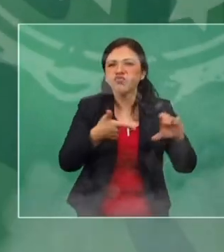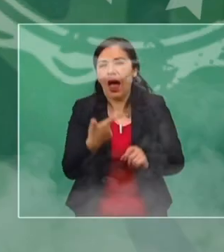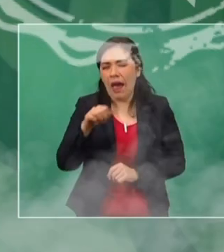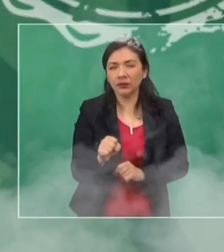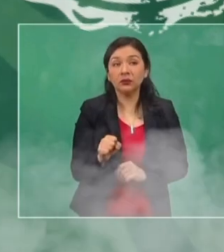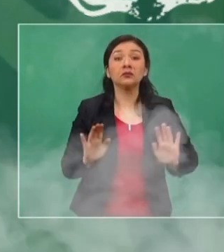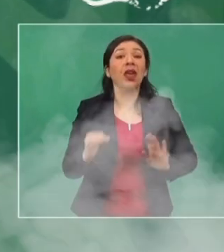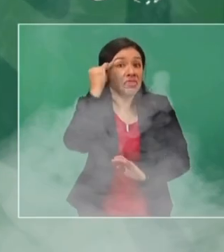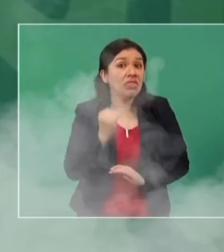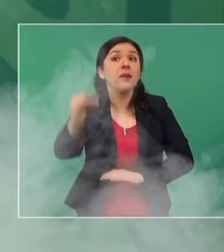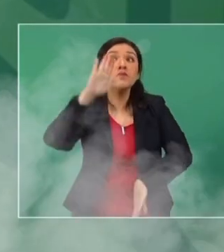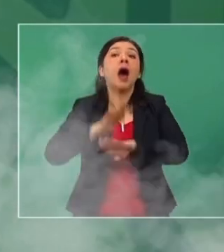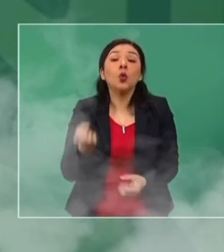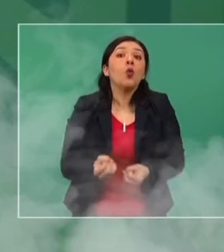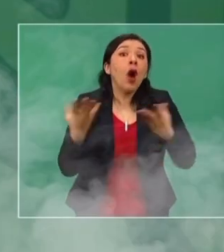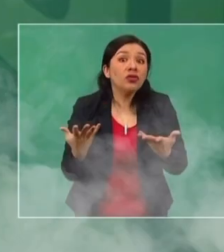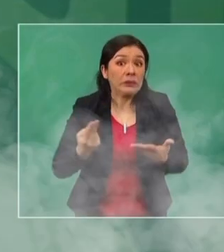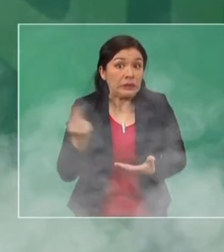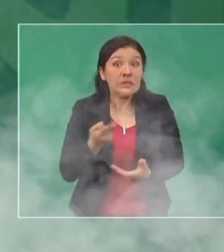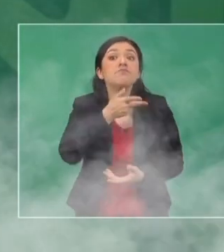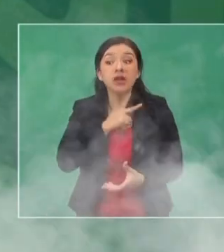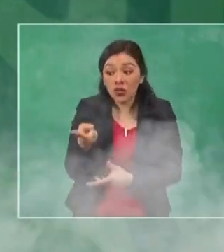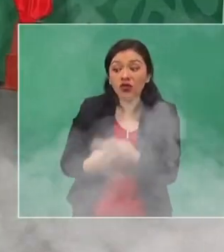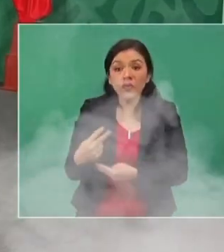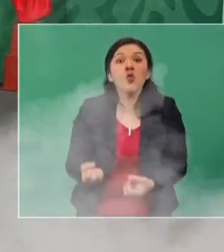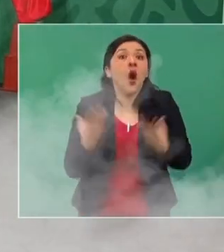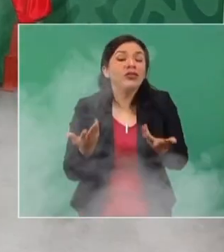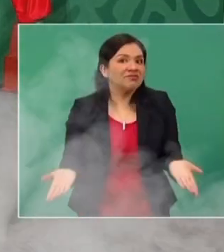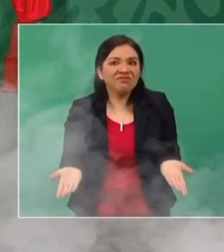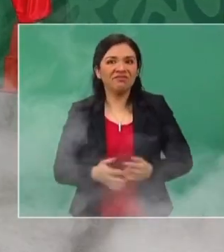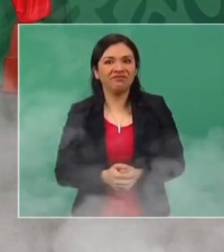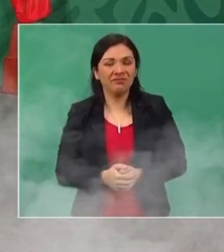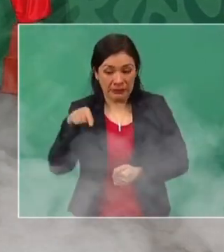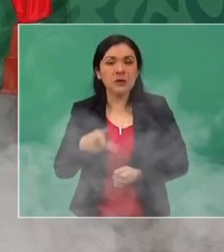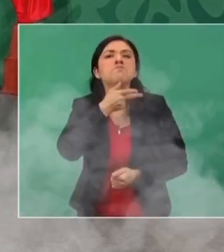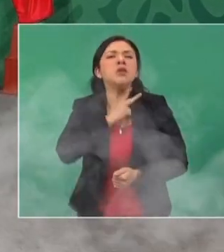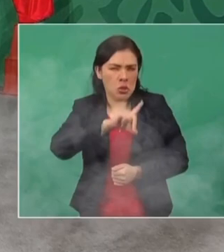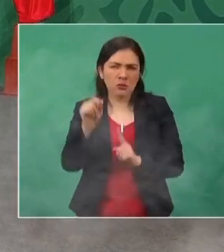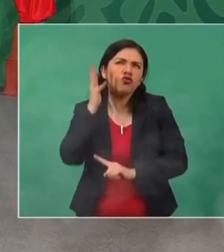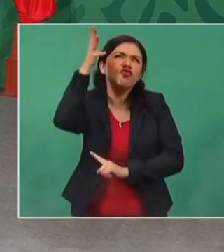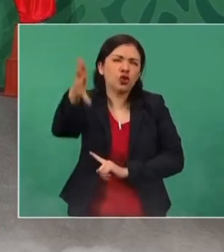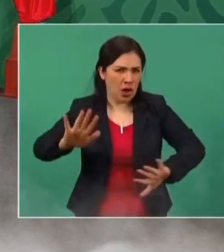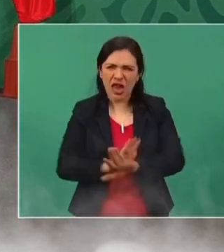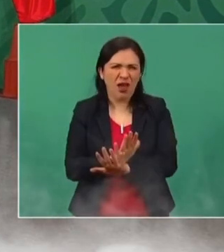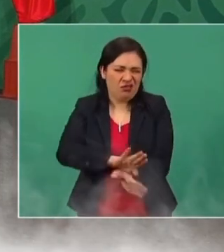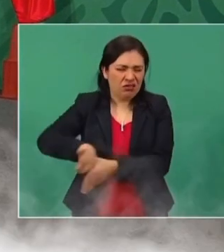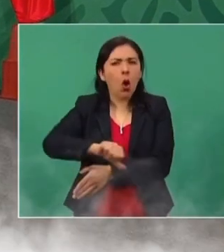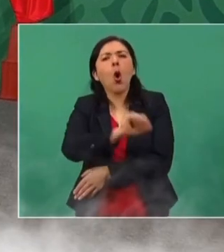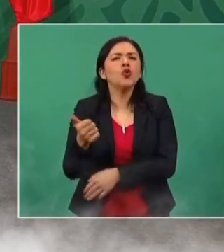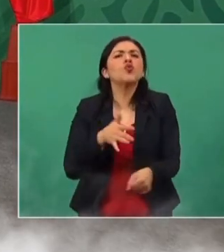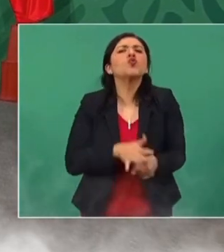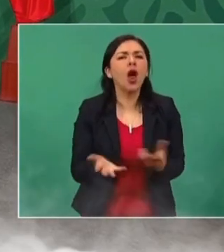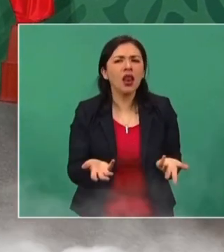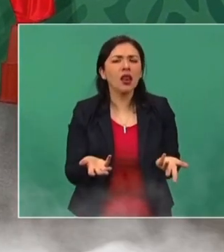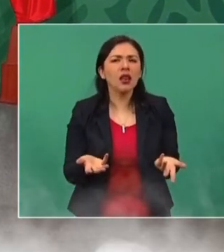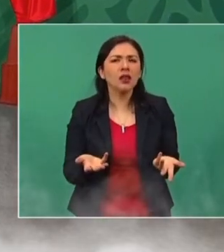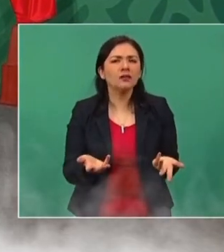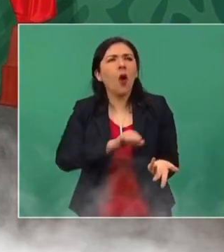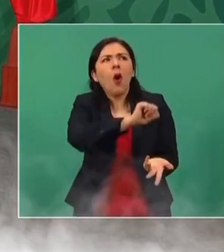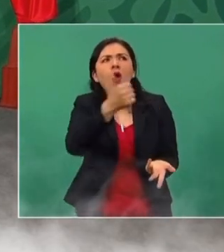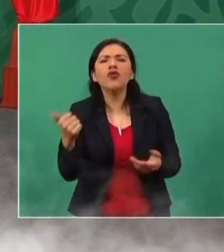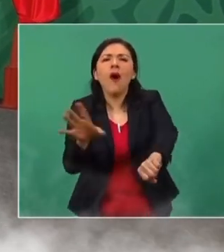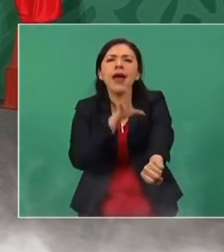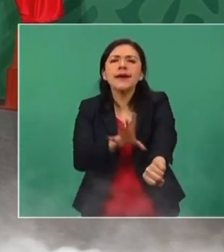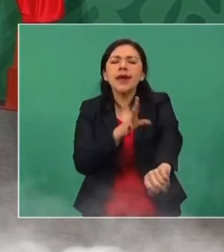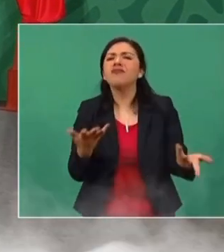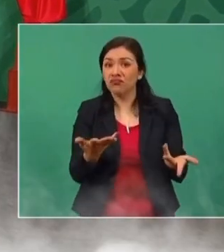¿Cuánto tiempo más vamos a necesitar petróleo? ¿Y cómo se va a sustituir estos combustibles con otras